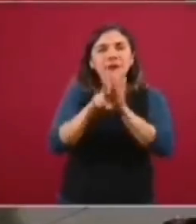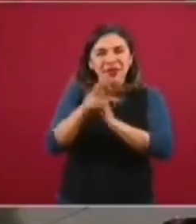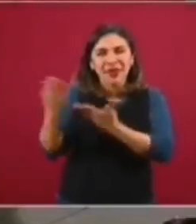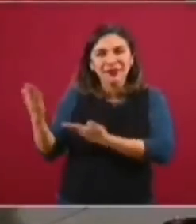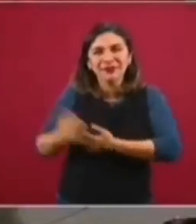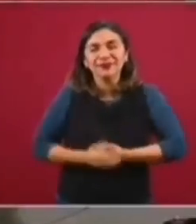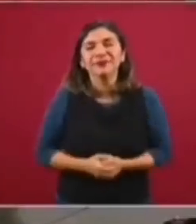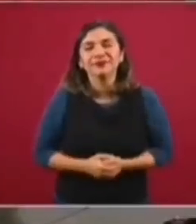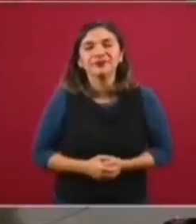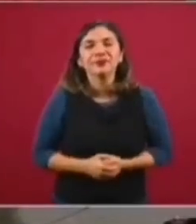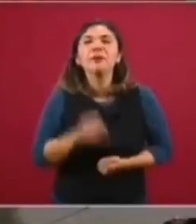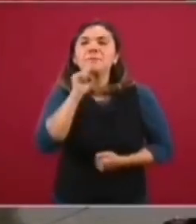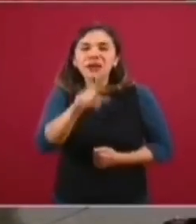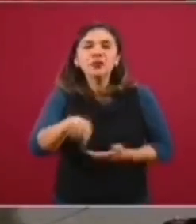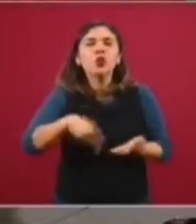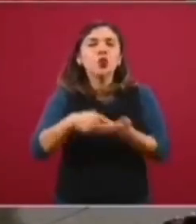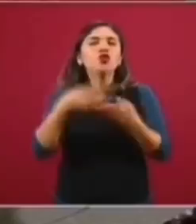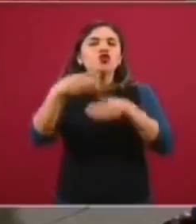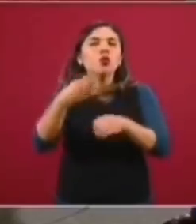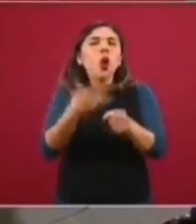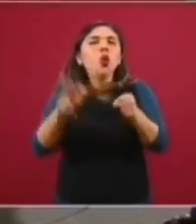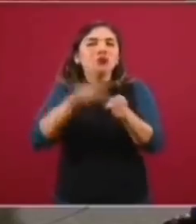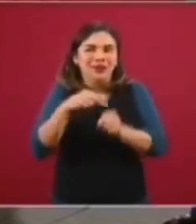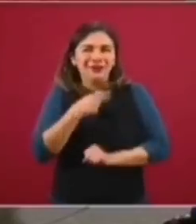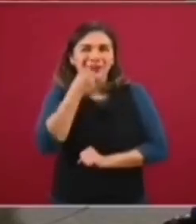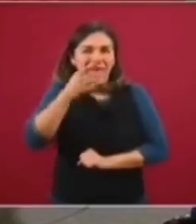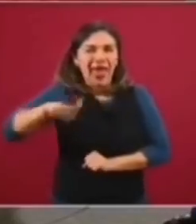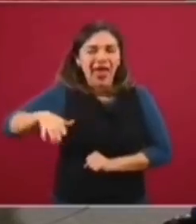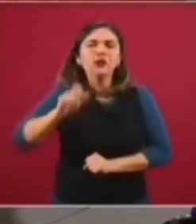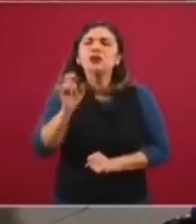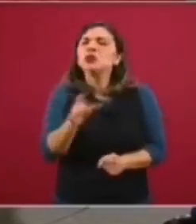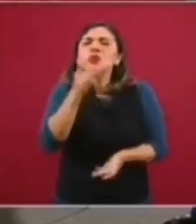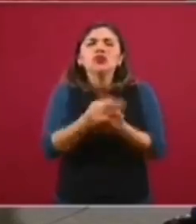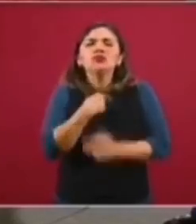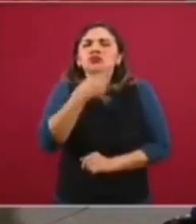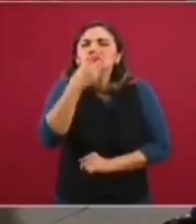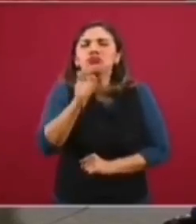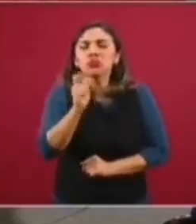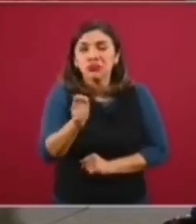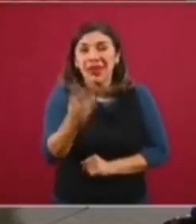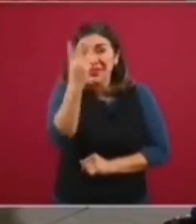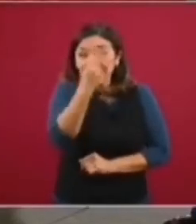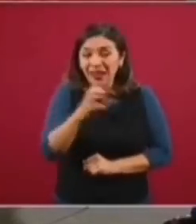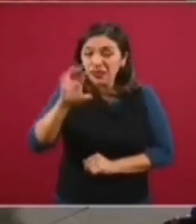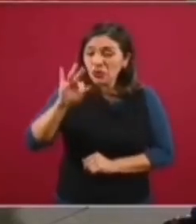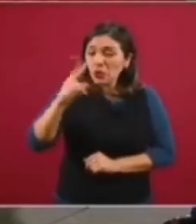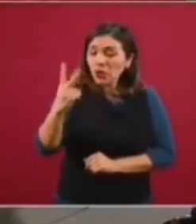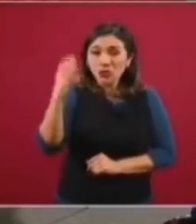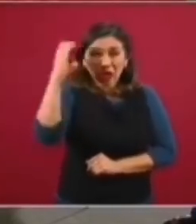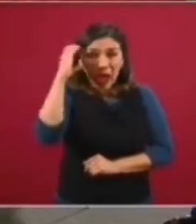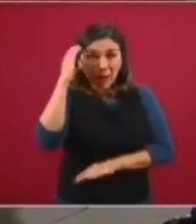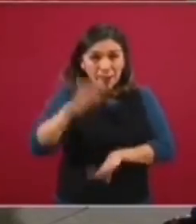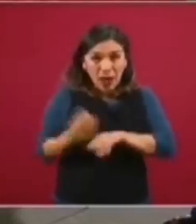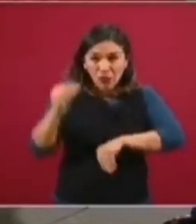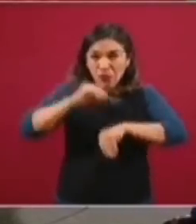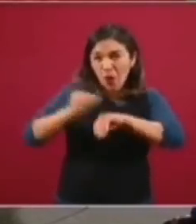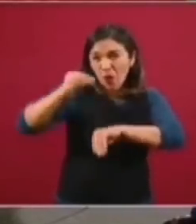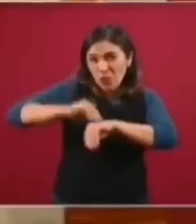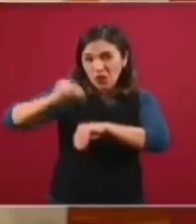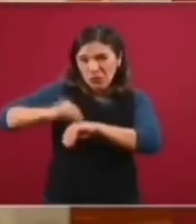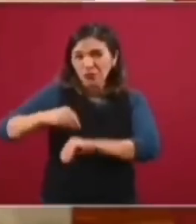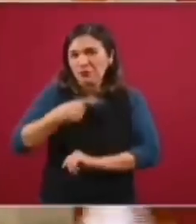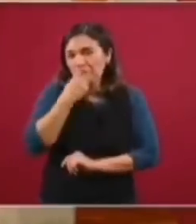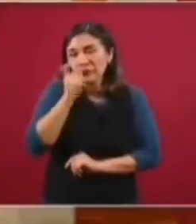traemos, es sobre estos hospitales que les comentaba. Y solamente les quiero decir algo. Estas 342 camas, que